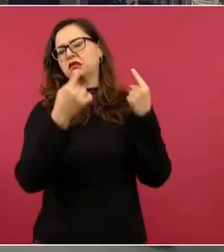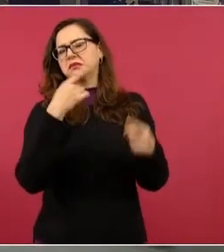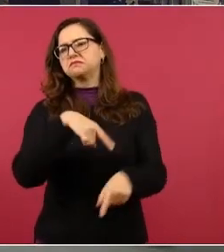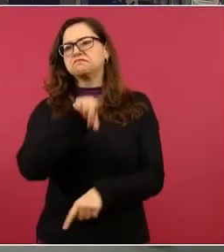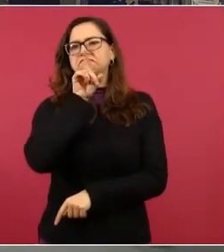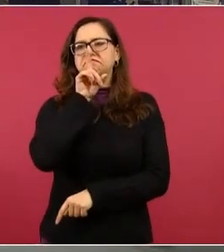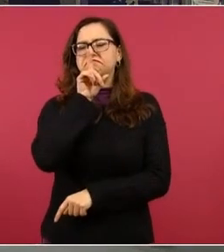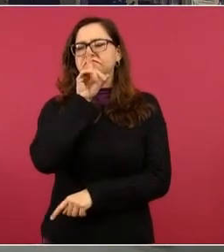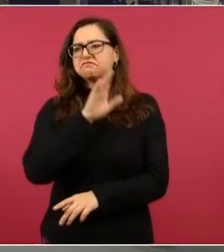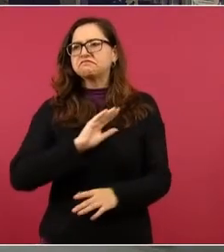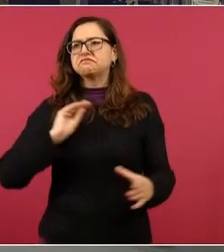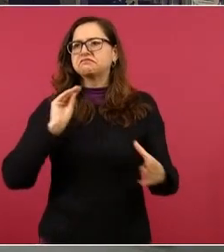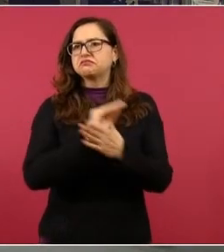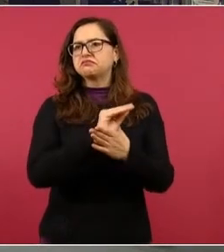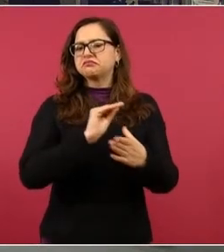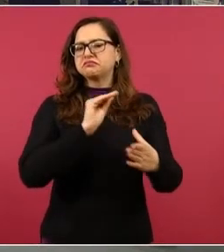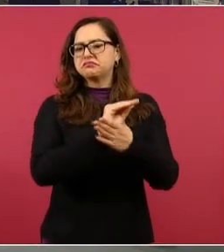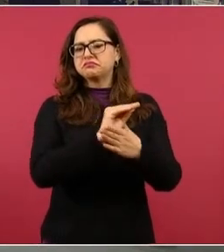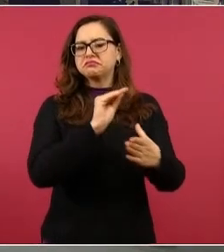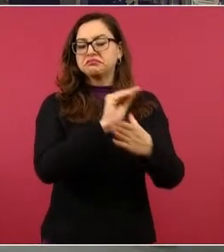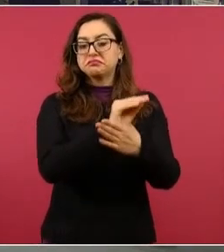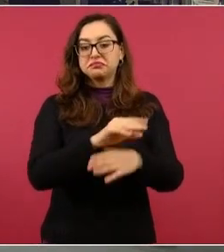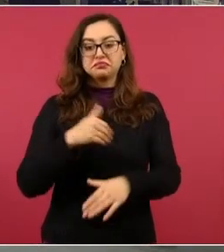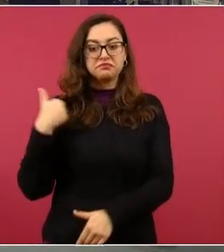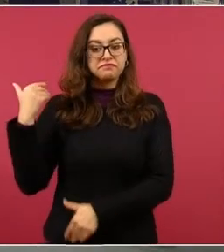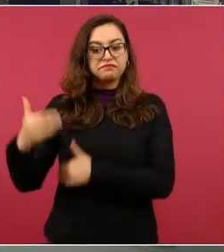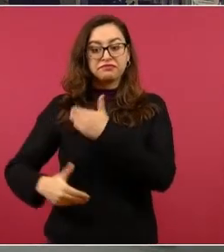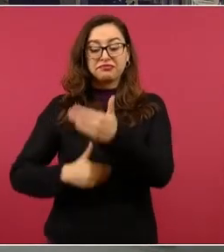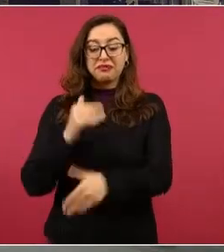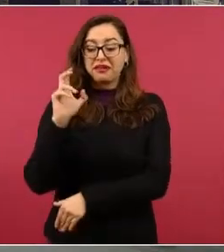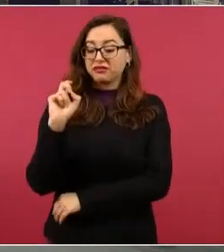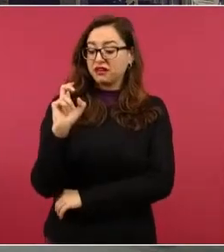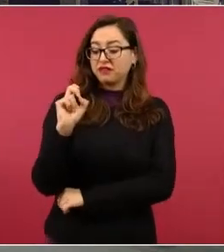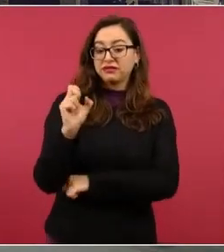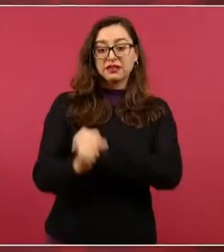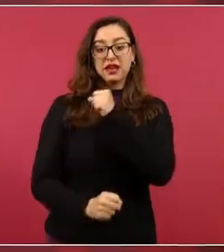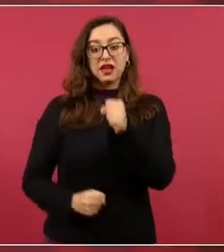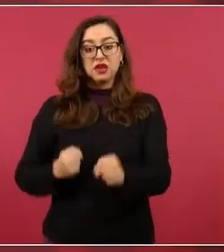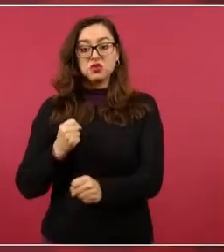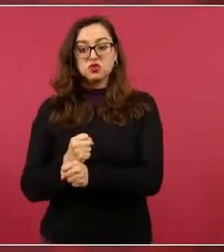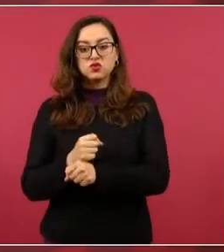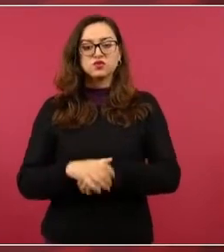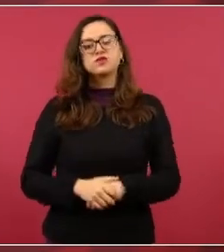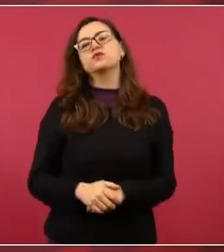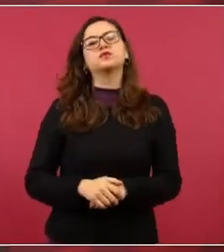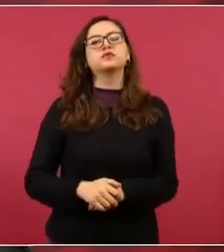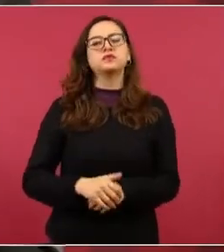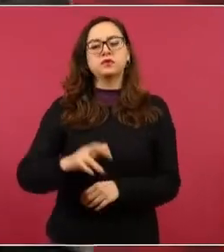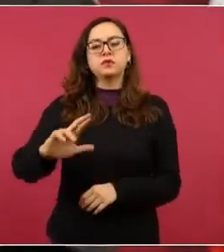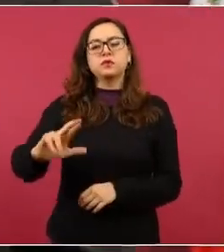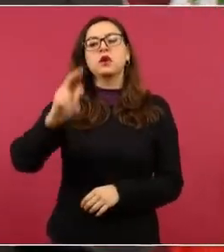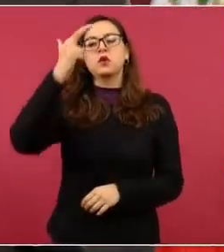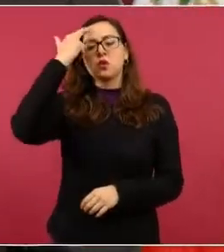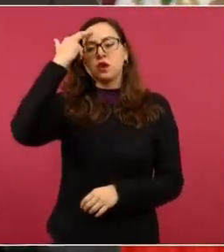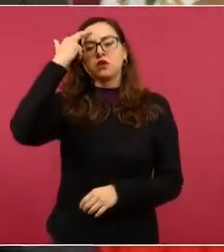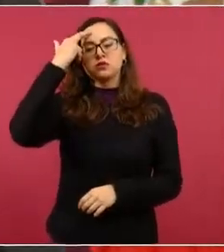Cuando hicimos la marcha del éxodo por la democracia,